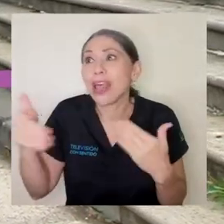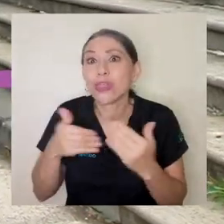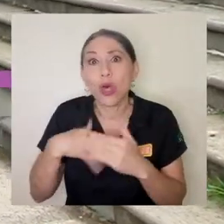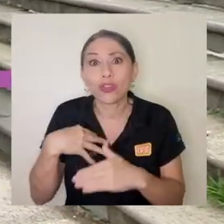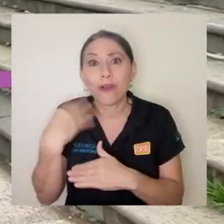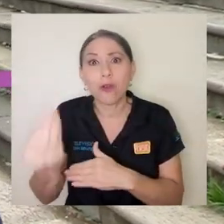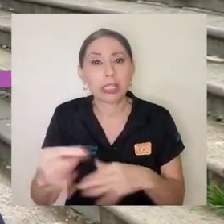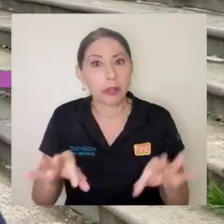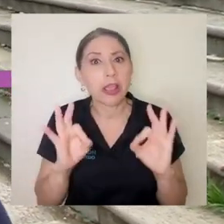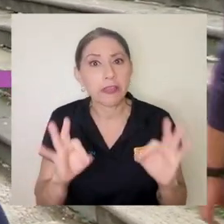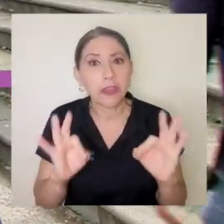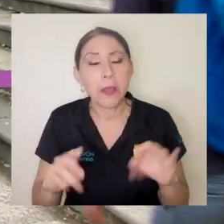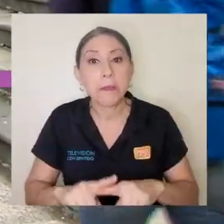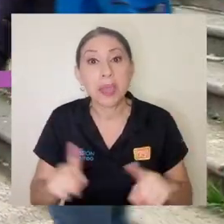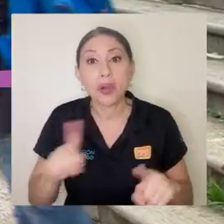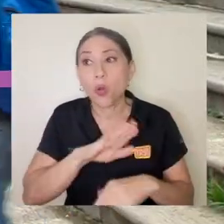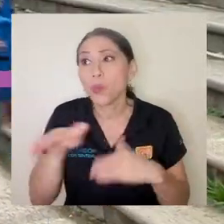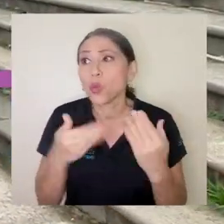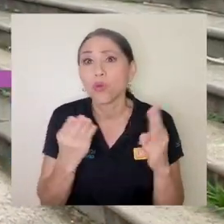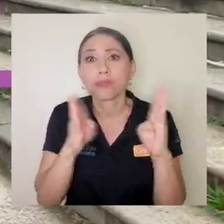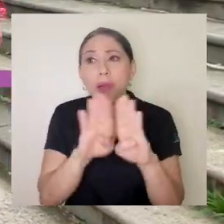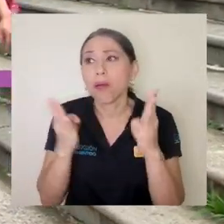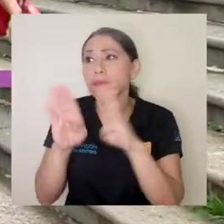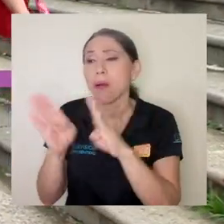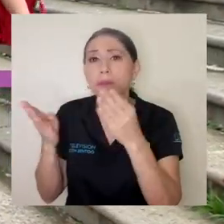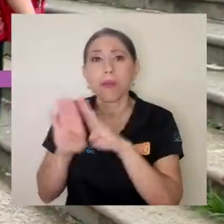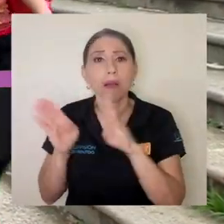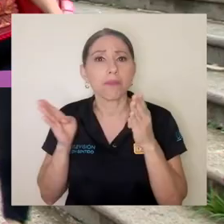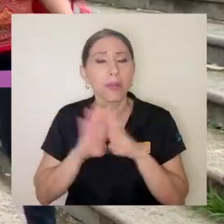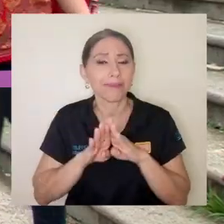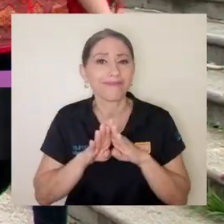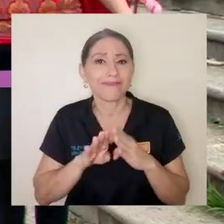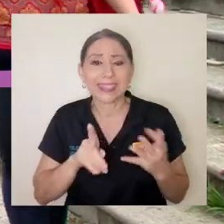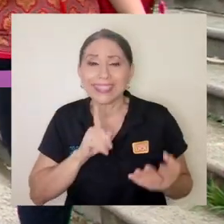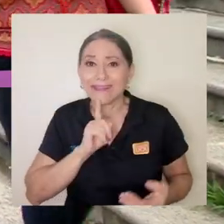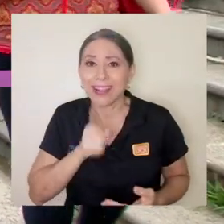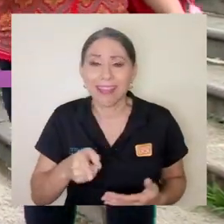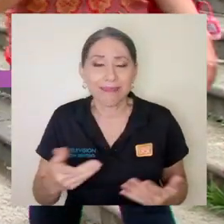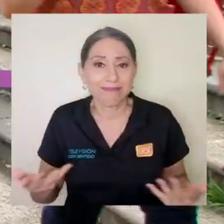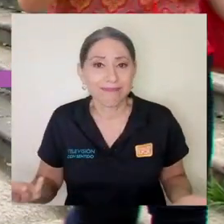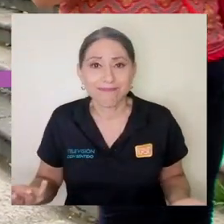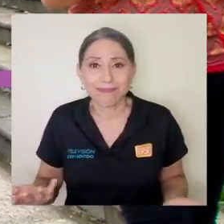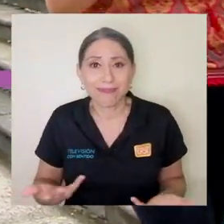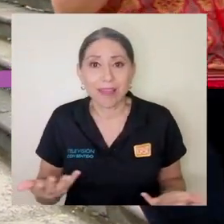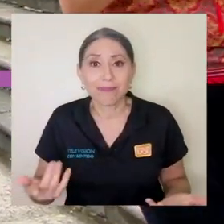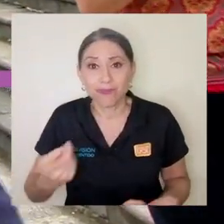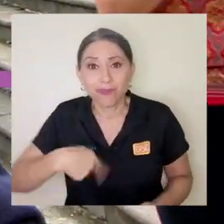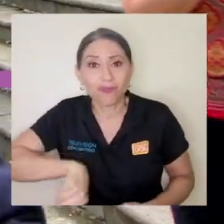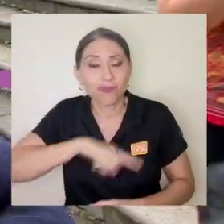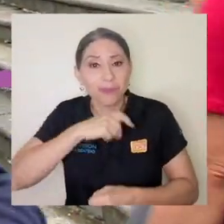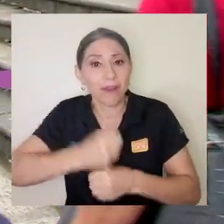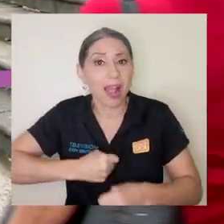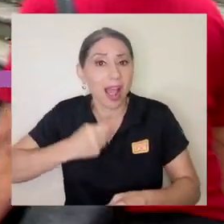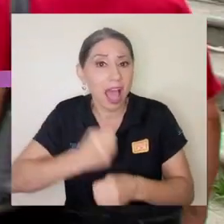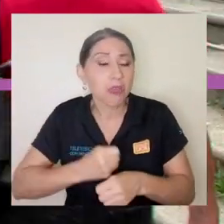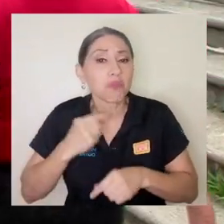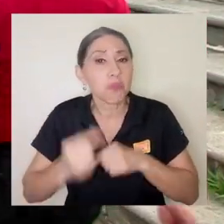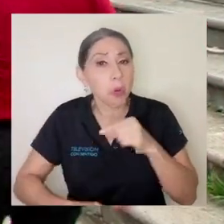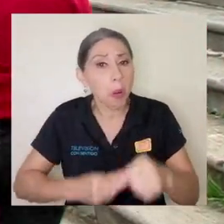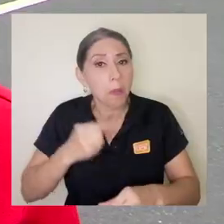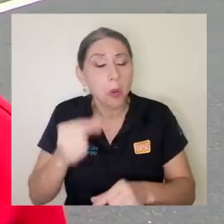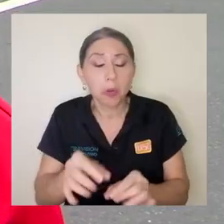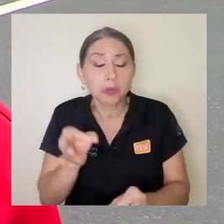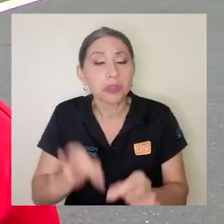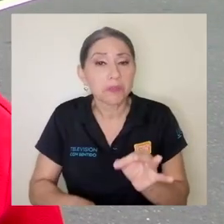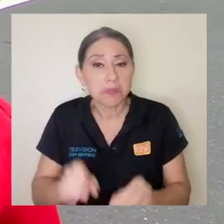bien pero como está todo cerrado en realidad estamos trabajando poco a poco simplemente